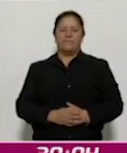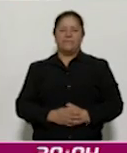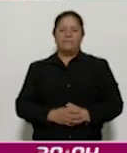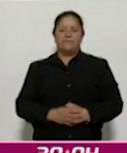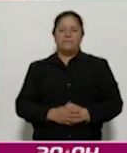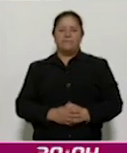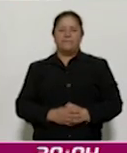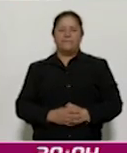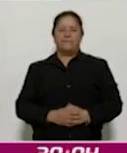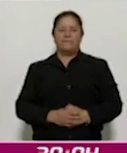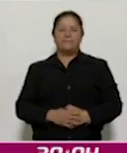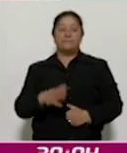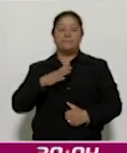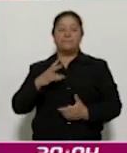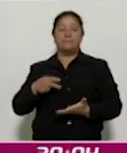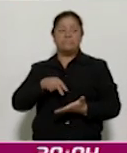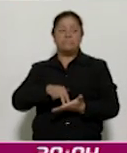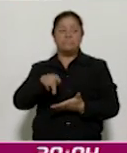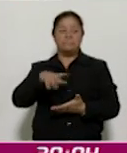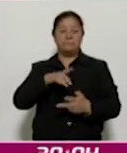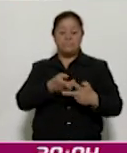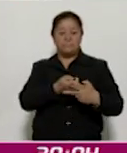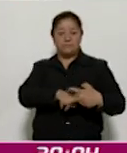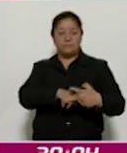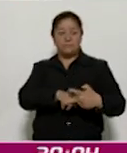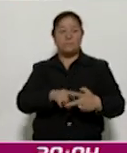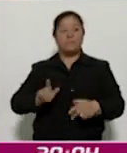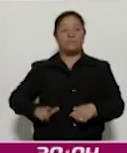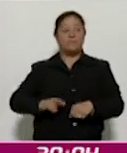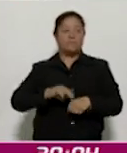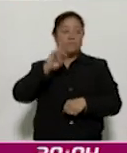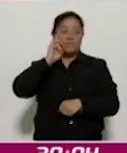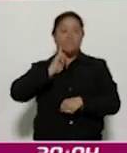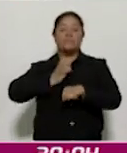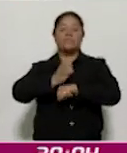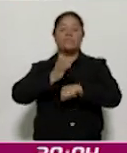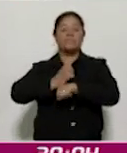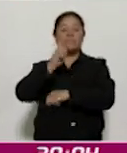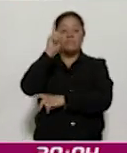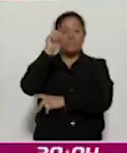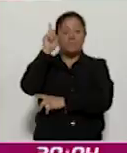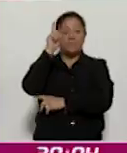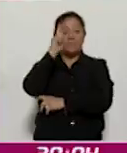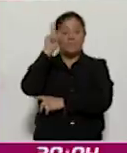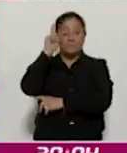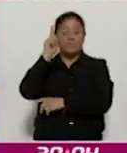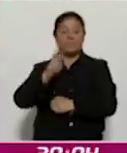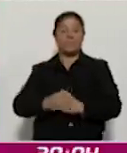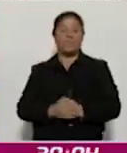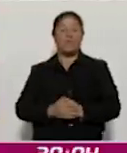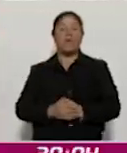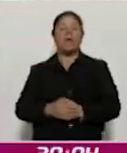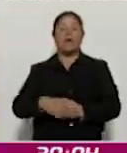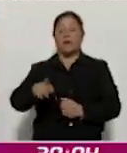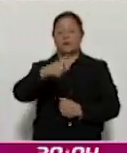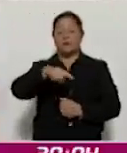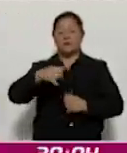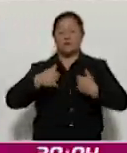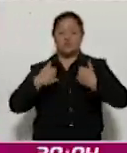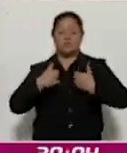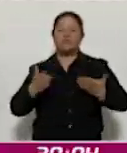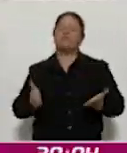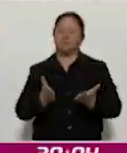Al presidir el acto protocolario de inauguración, la gobernadora del estado, Lorena Cuellar Cisneros, motivó a los jóvenes a